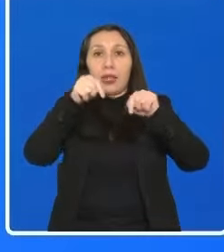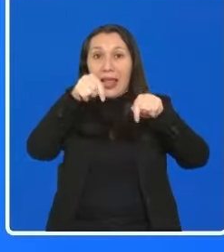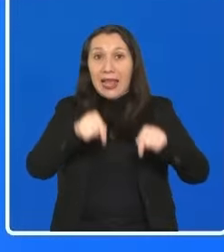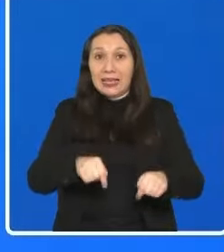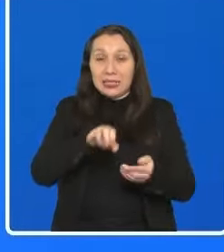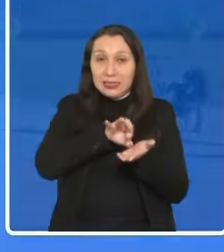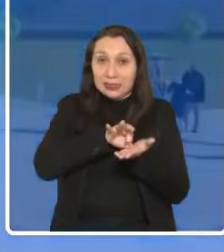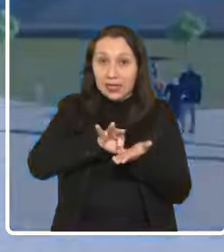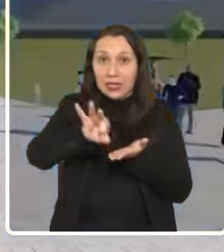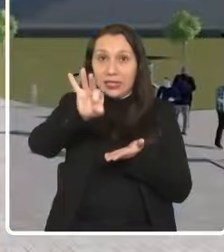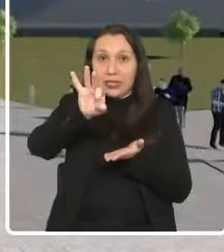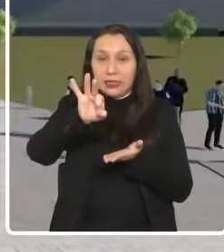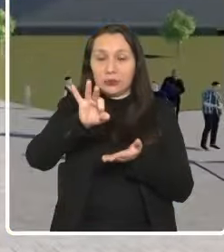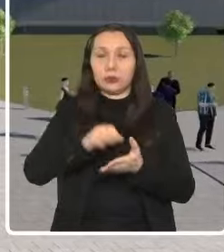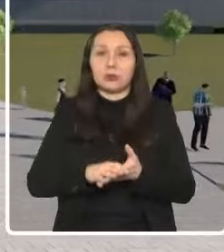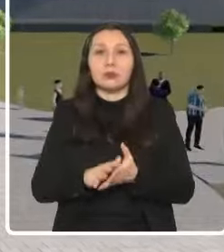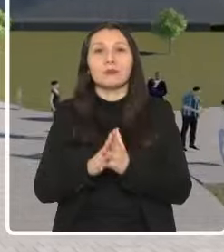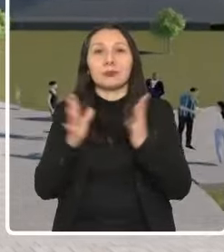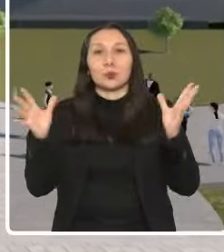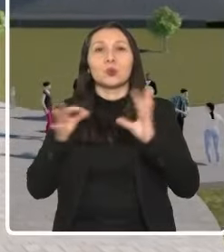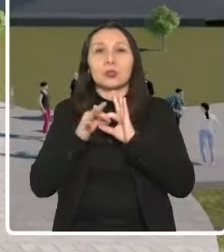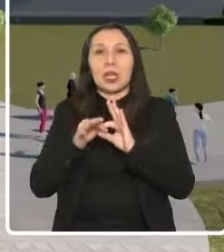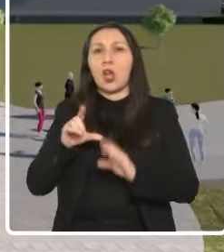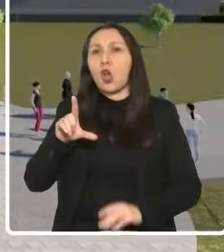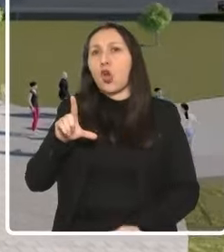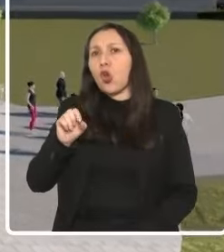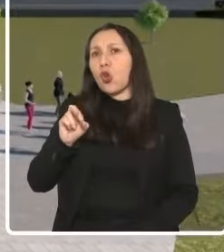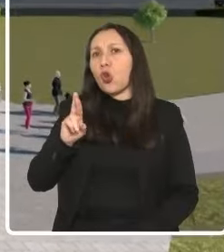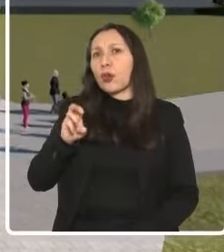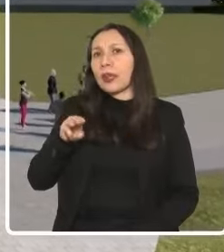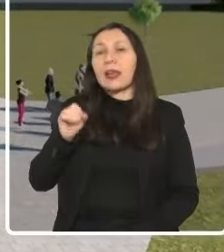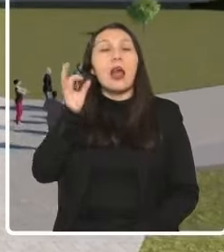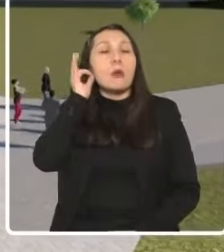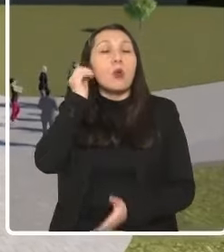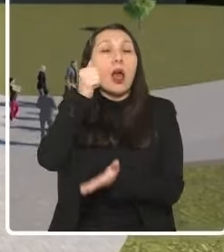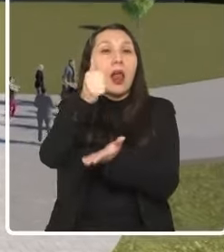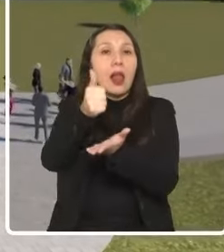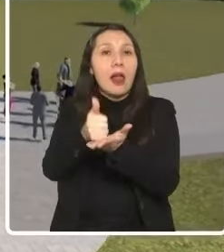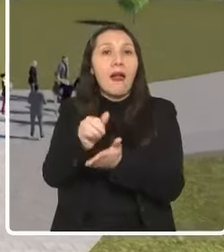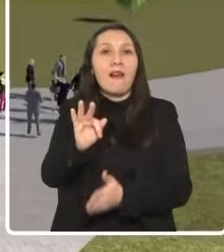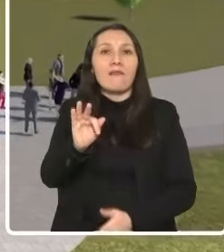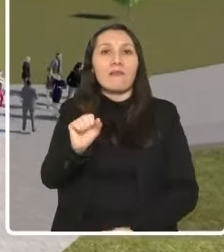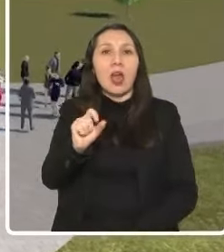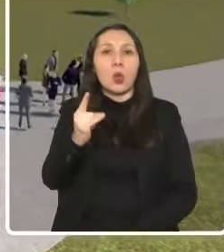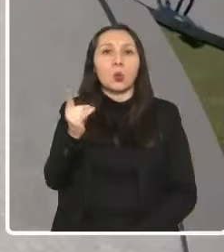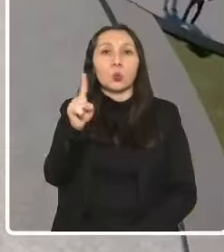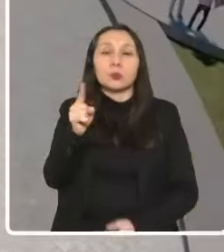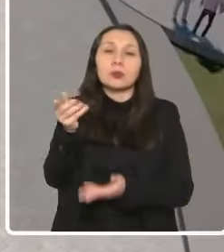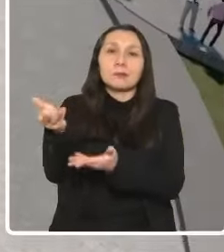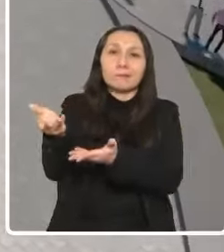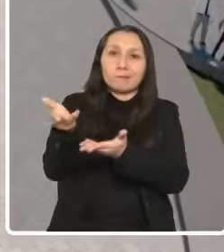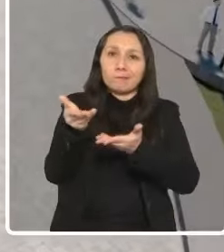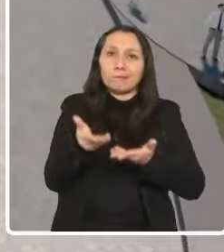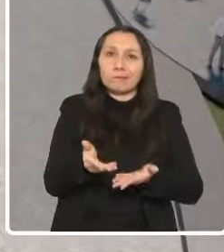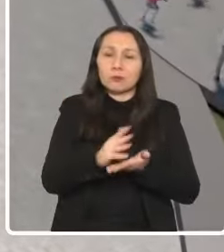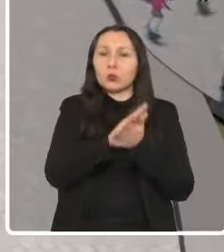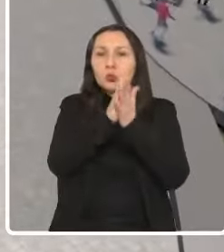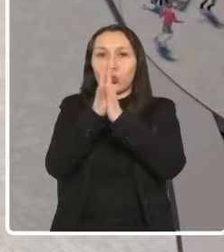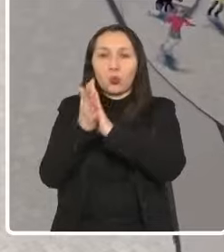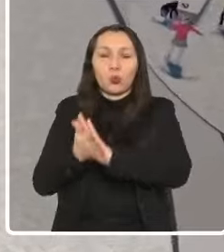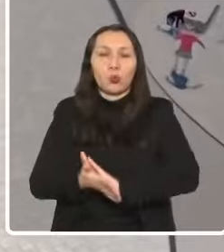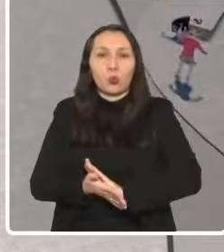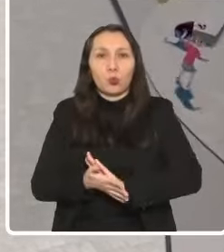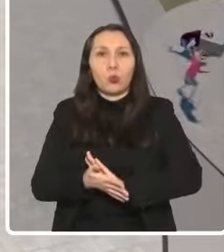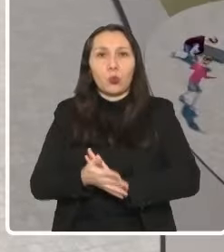en Cerrillos. Muchas gracias, Lorena, ¿dónde está Lorena? La alcaldesa, Lorena Facuse, por acogernos también y por todas las